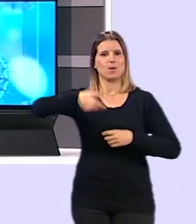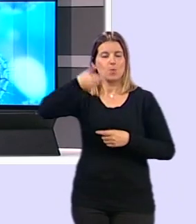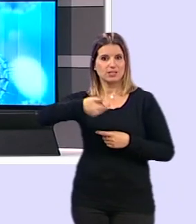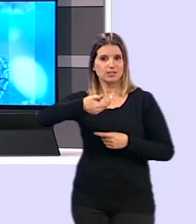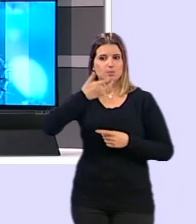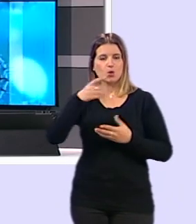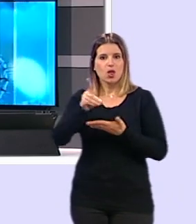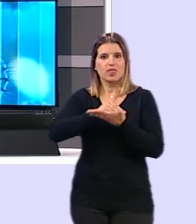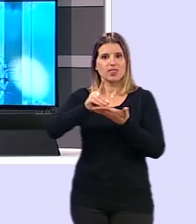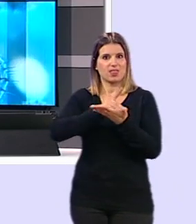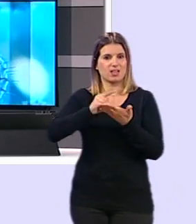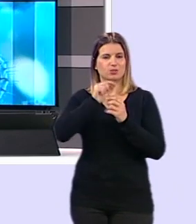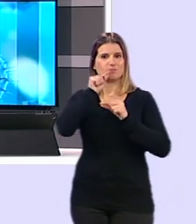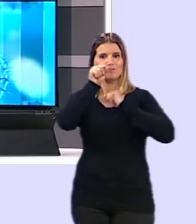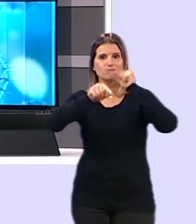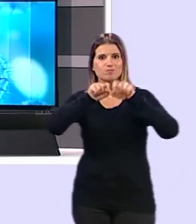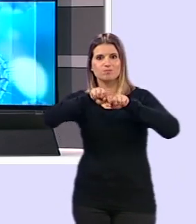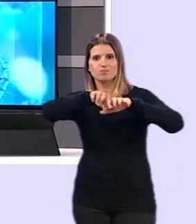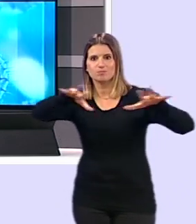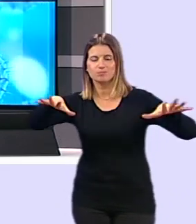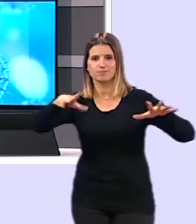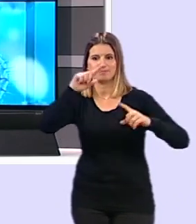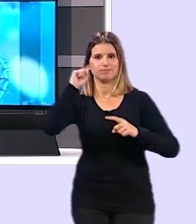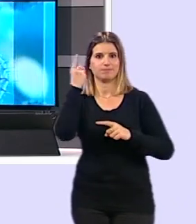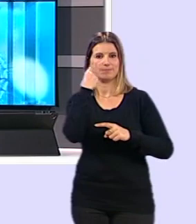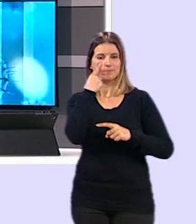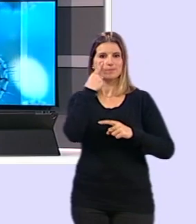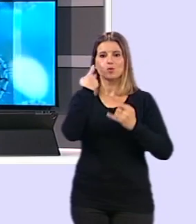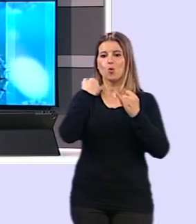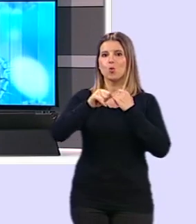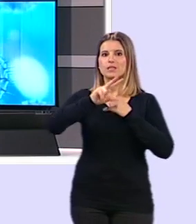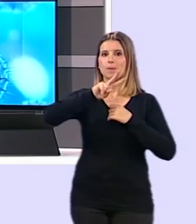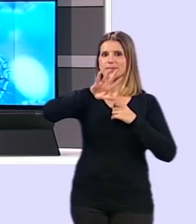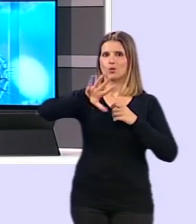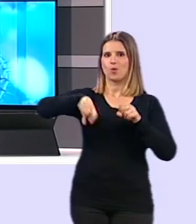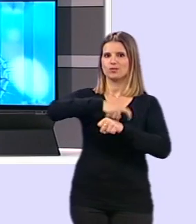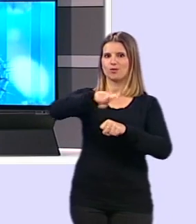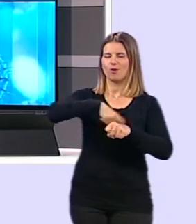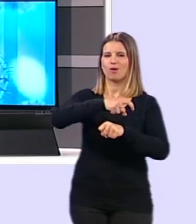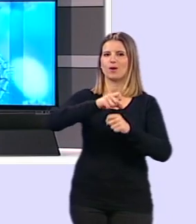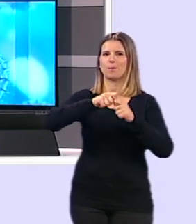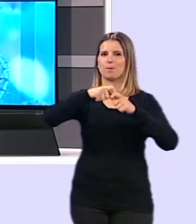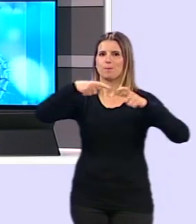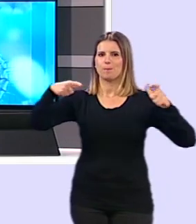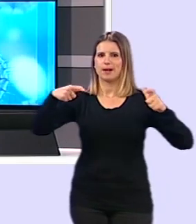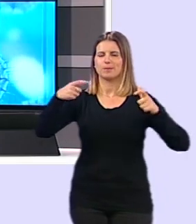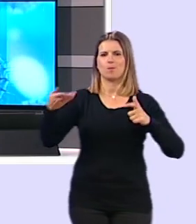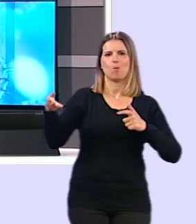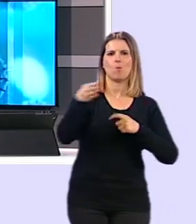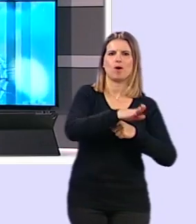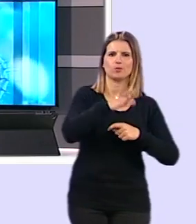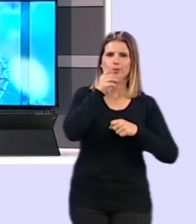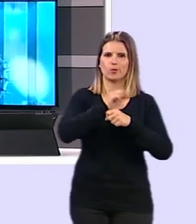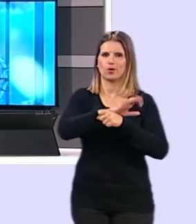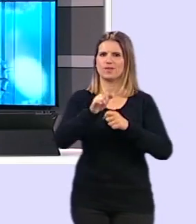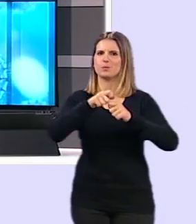a los datos de la pandemia, hemos conocido que en las últimas 24 horas han aumentado los muertos por coronavirus.